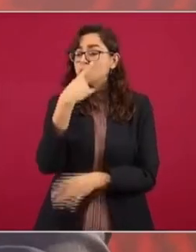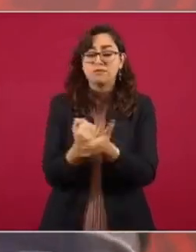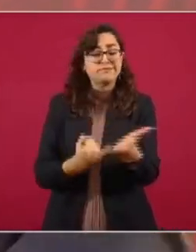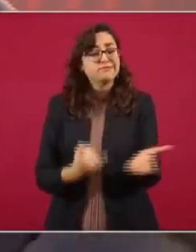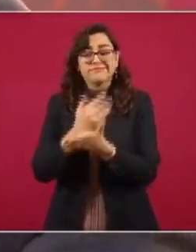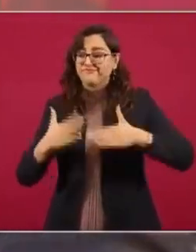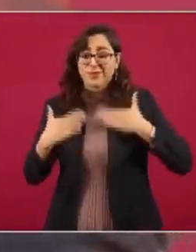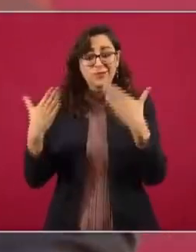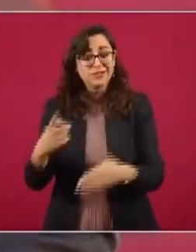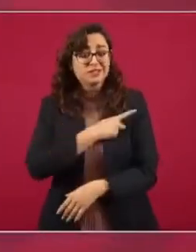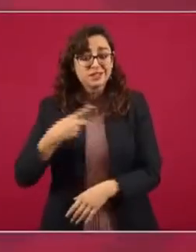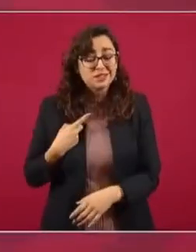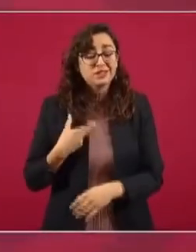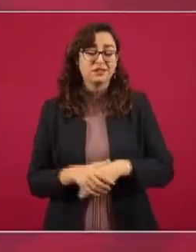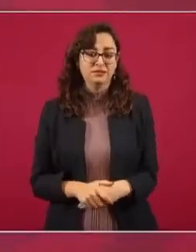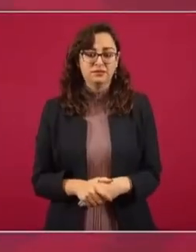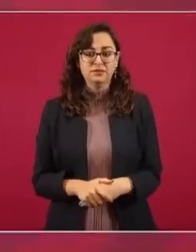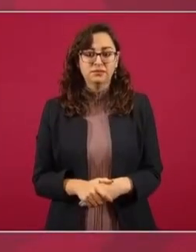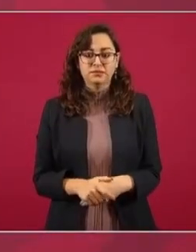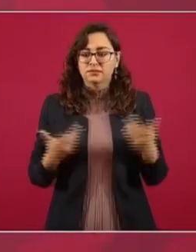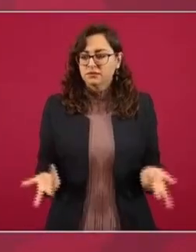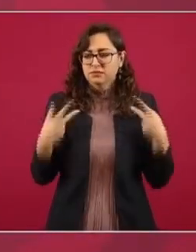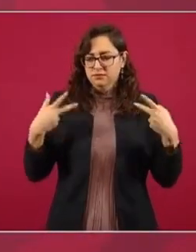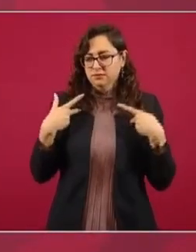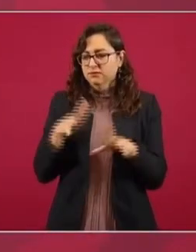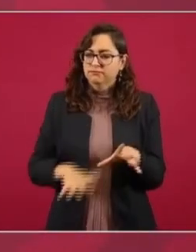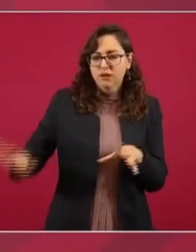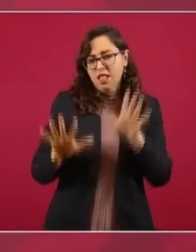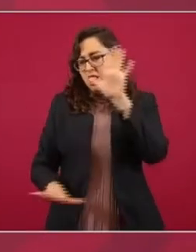no estar pensando de que se va a manipular al pueblo.